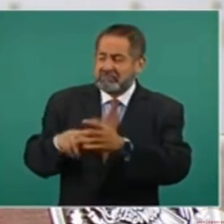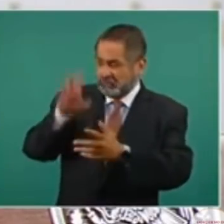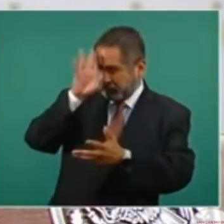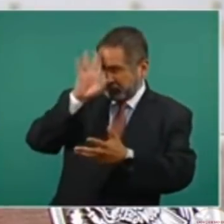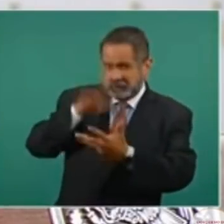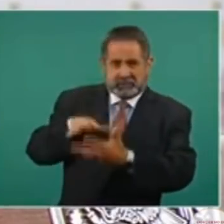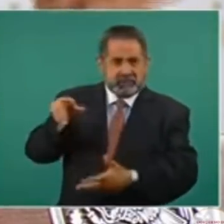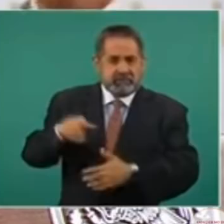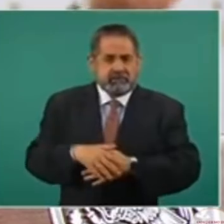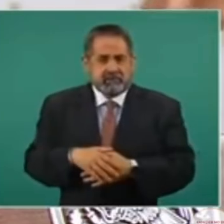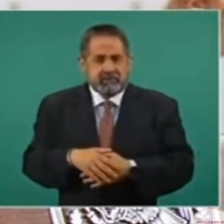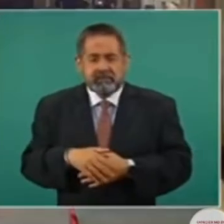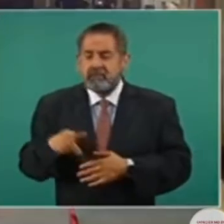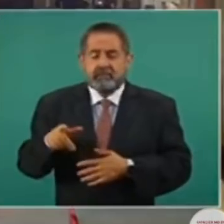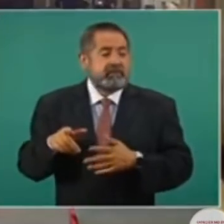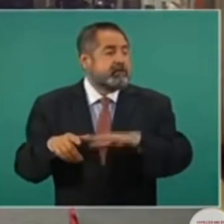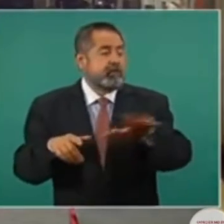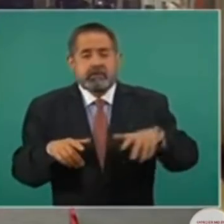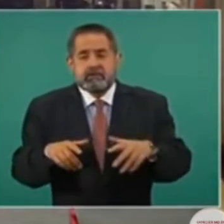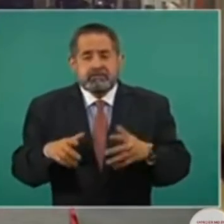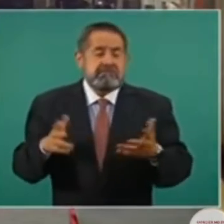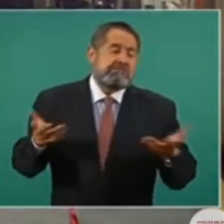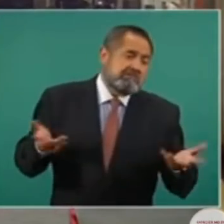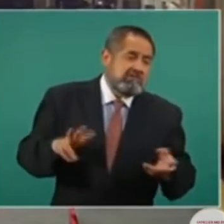Y se empezó a ver como algo normal.